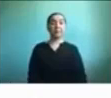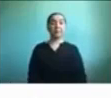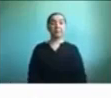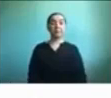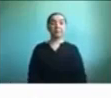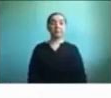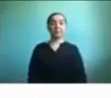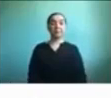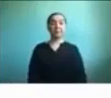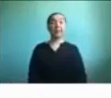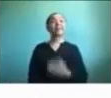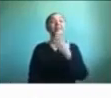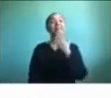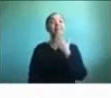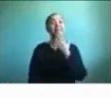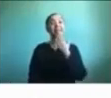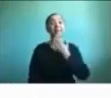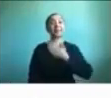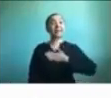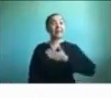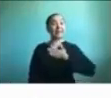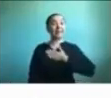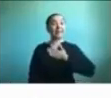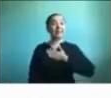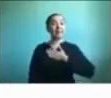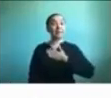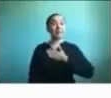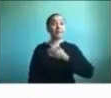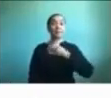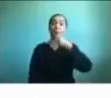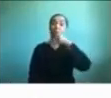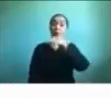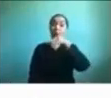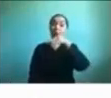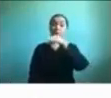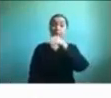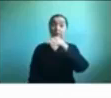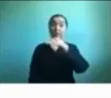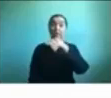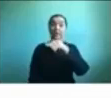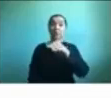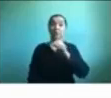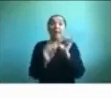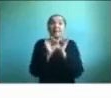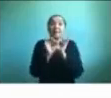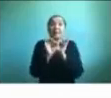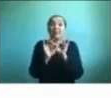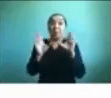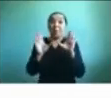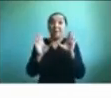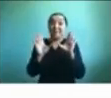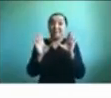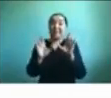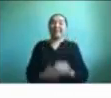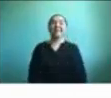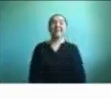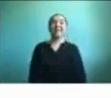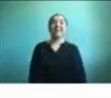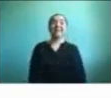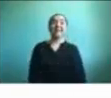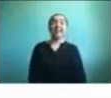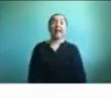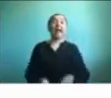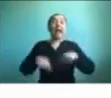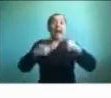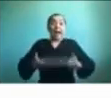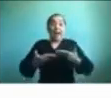También queremos contarles una mini sorpresa, es que actualmente nos